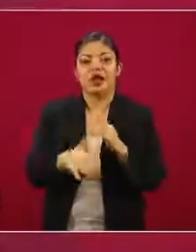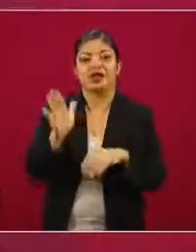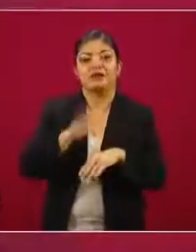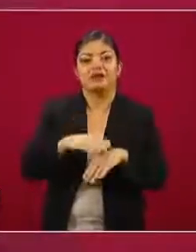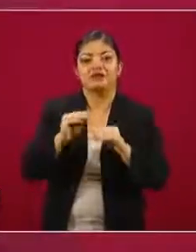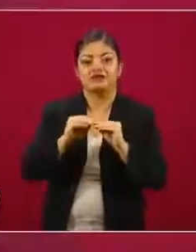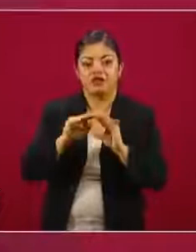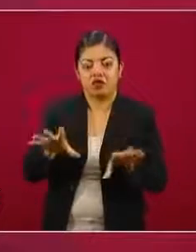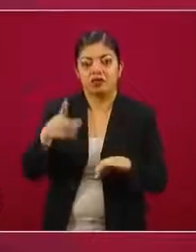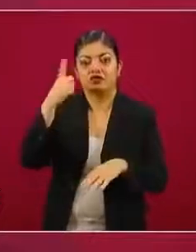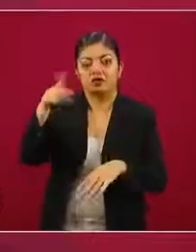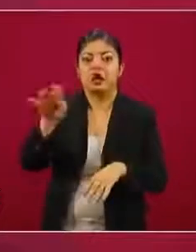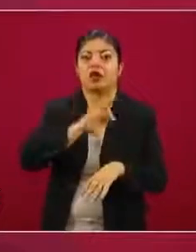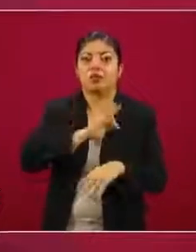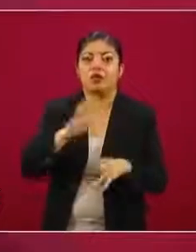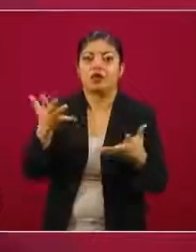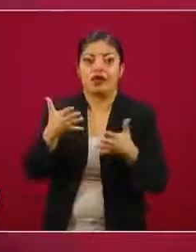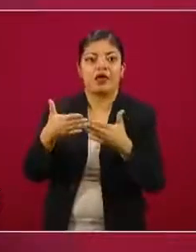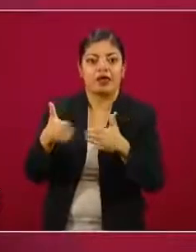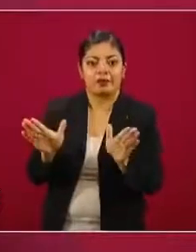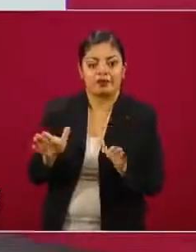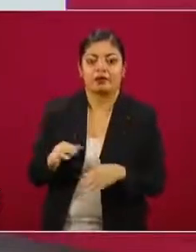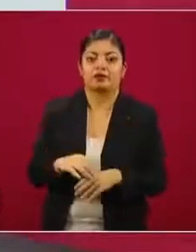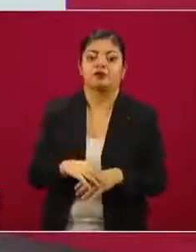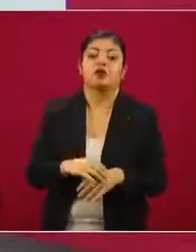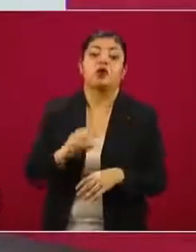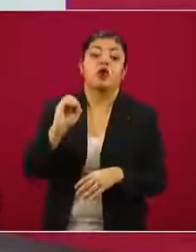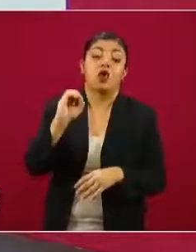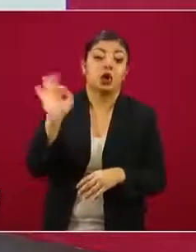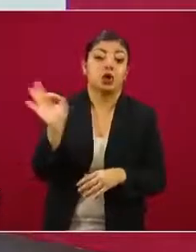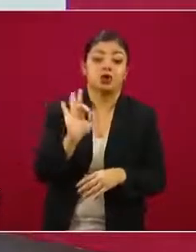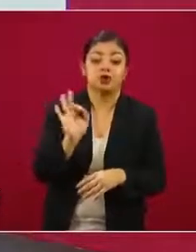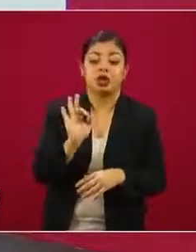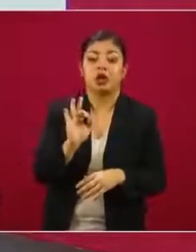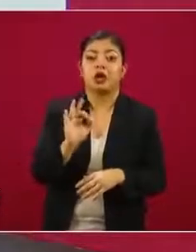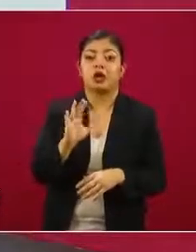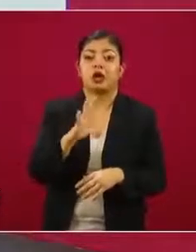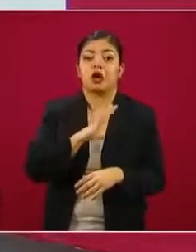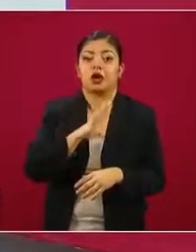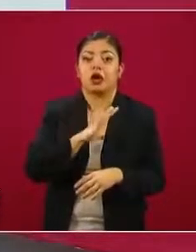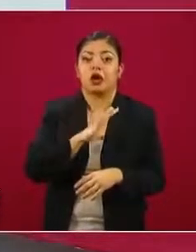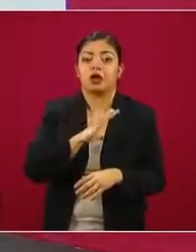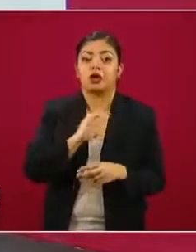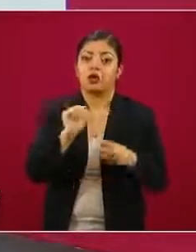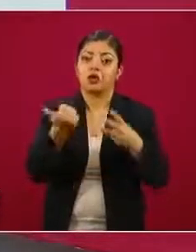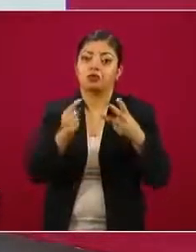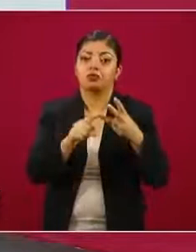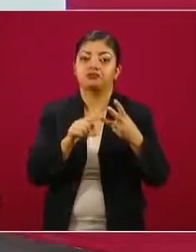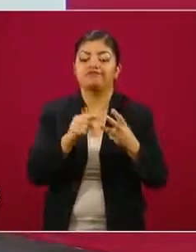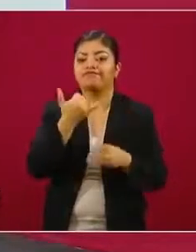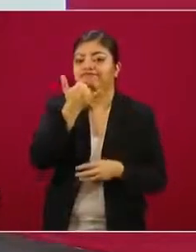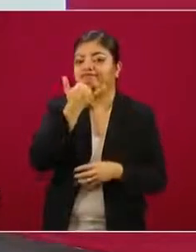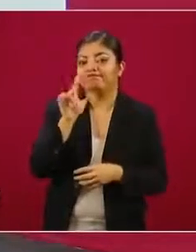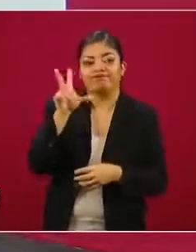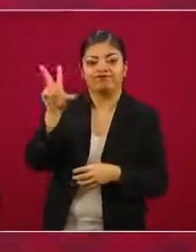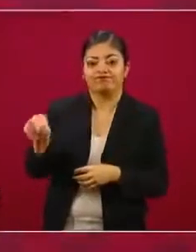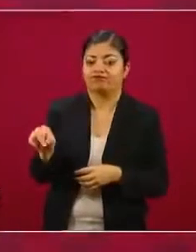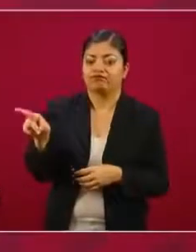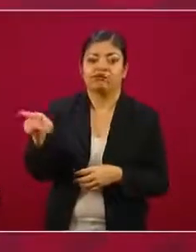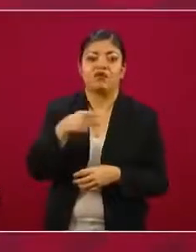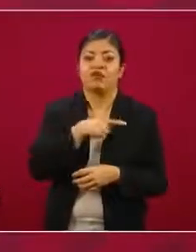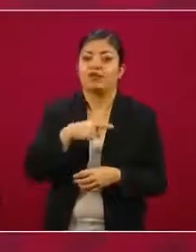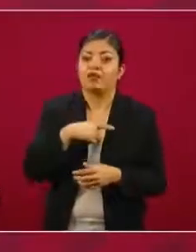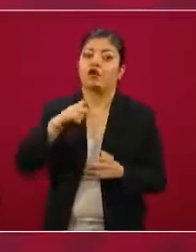fortalecer ese propio protocolo o industrias que tengan una respuesta denegada, es decir, que tengan que